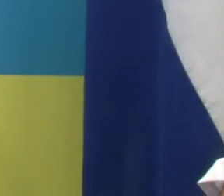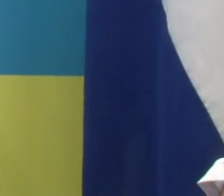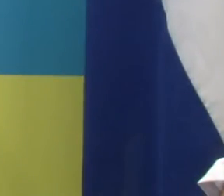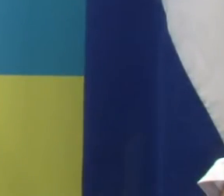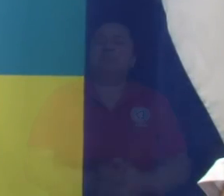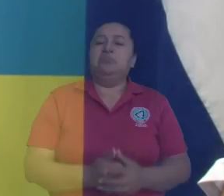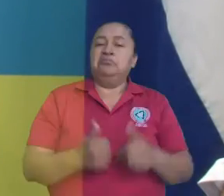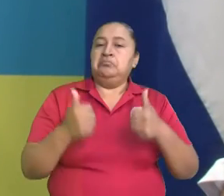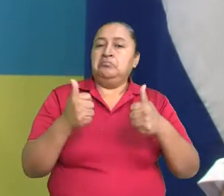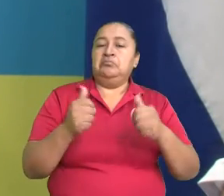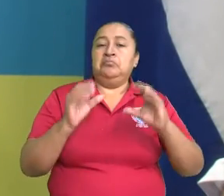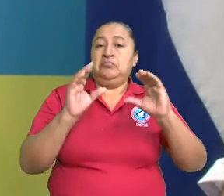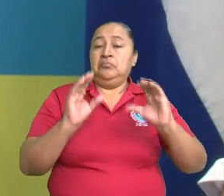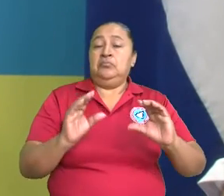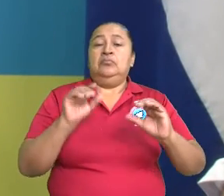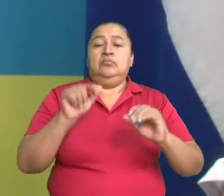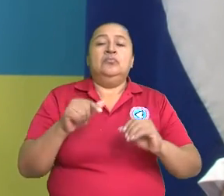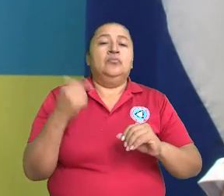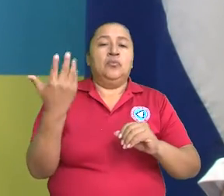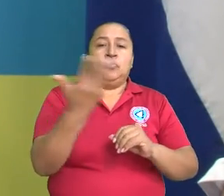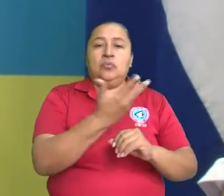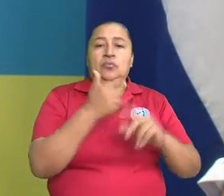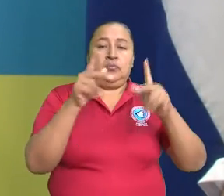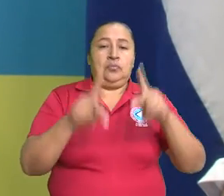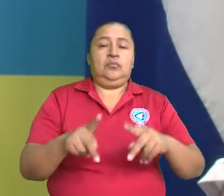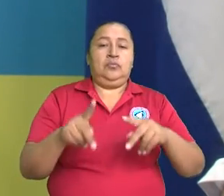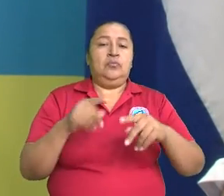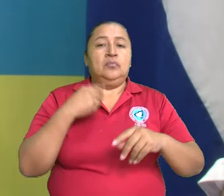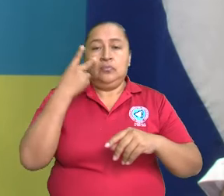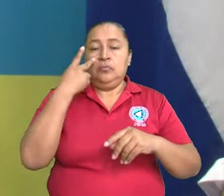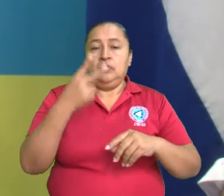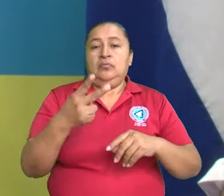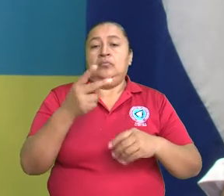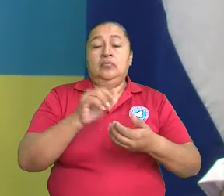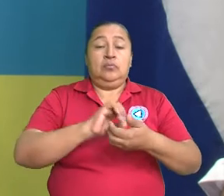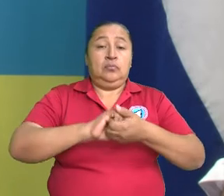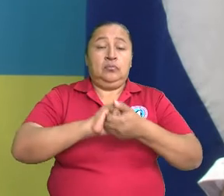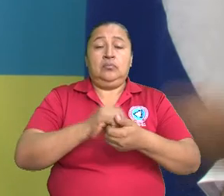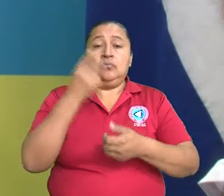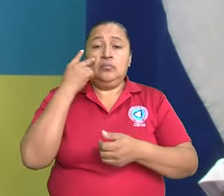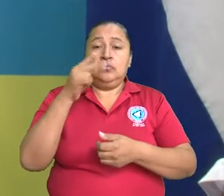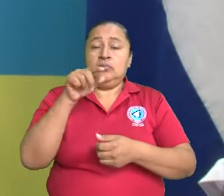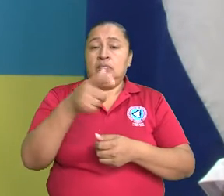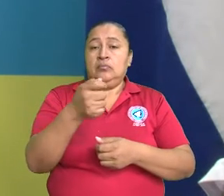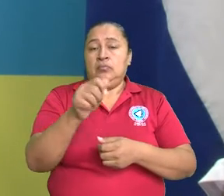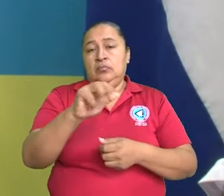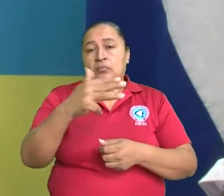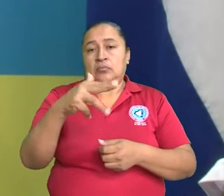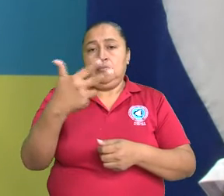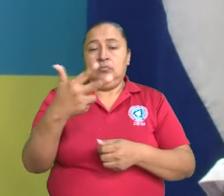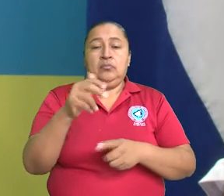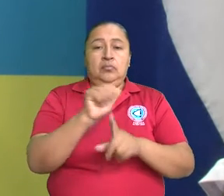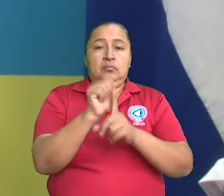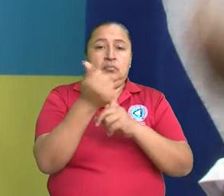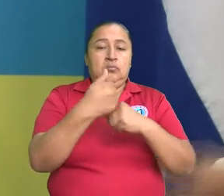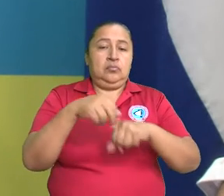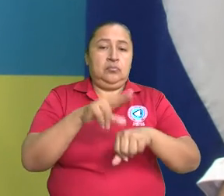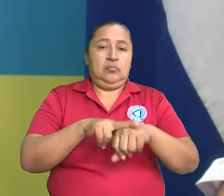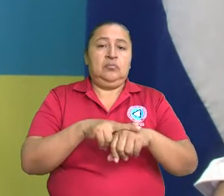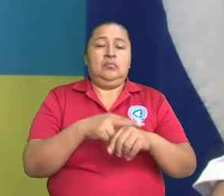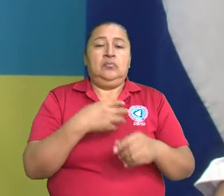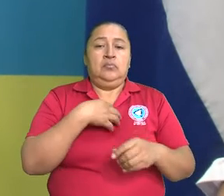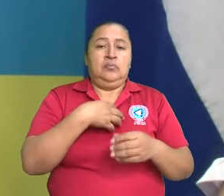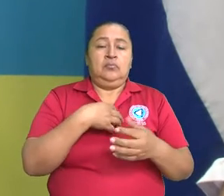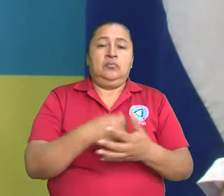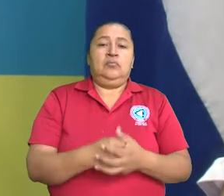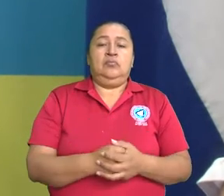Excelente tarde, tengan todos y todas amigos que nos sintonicen a esta hora a través de la señal del canal parlamentario, el canal 98,